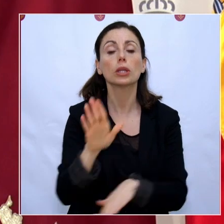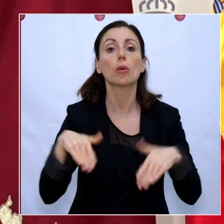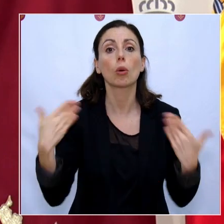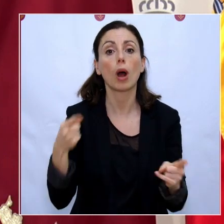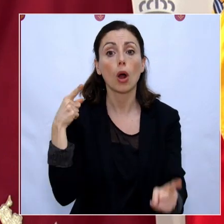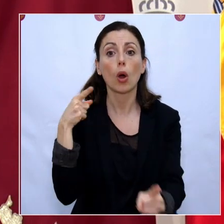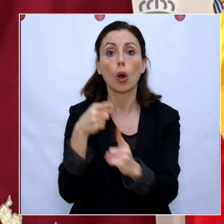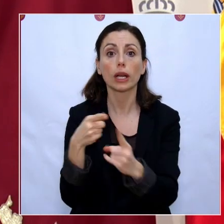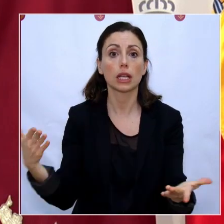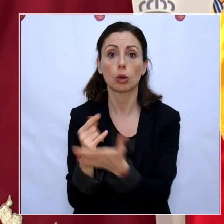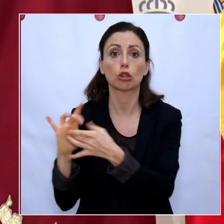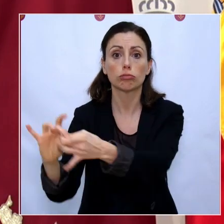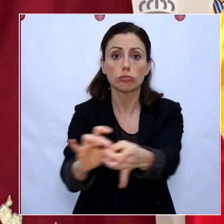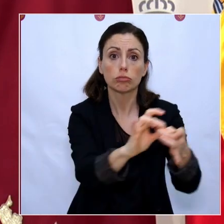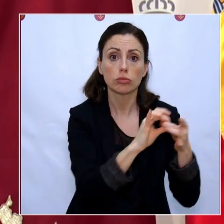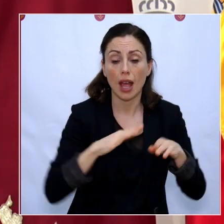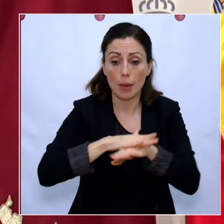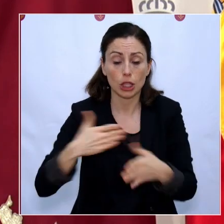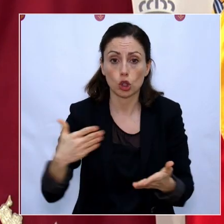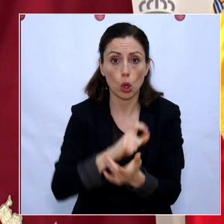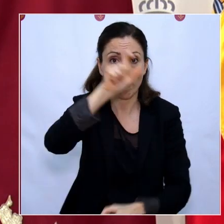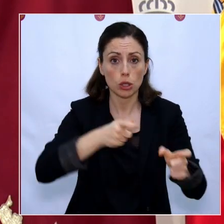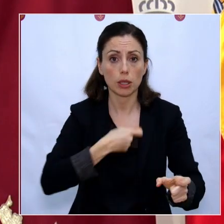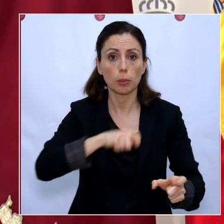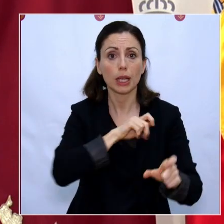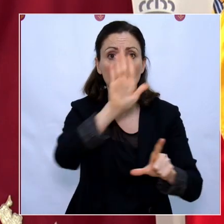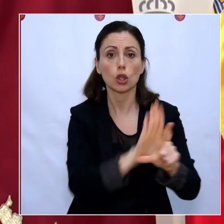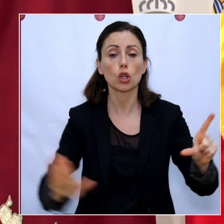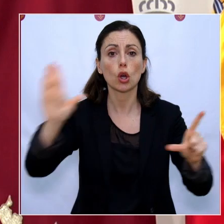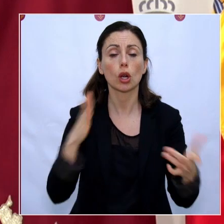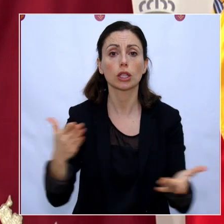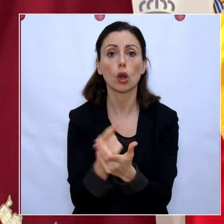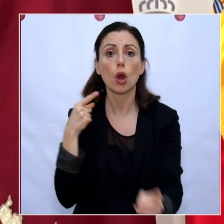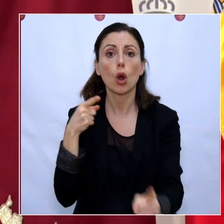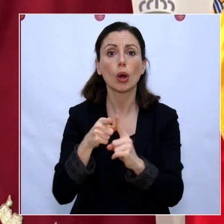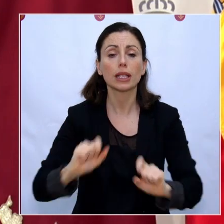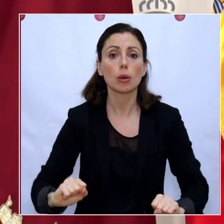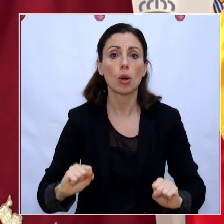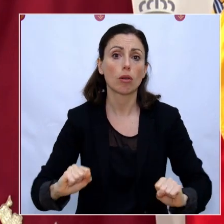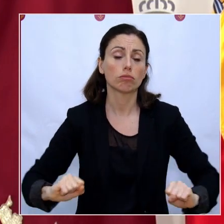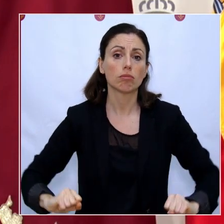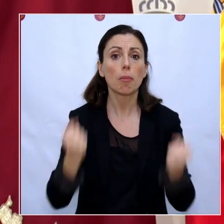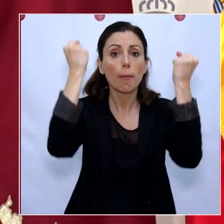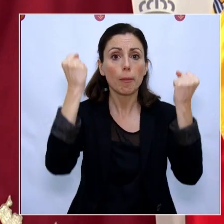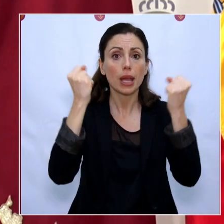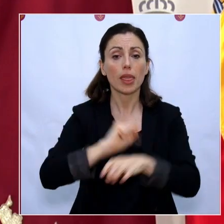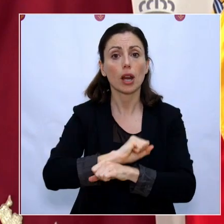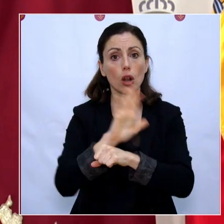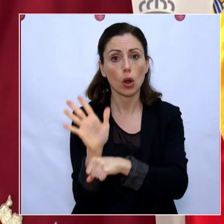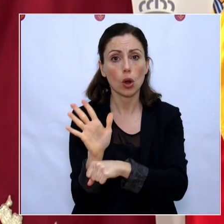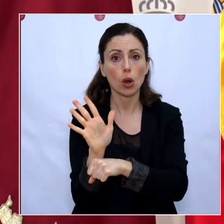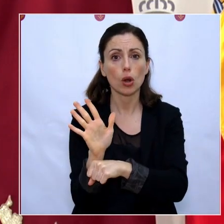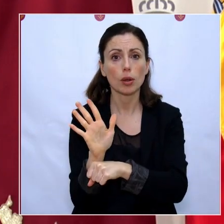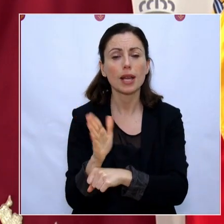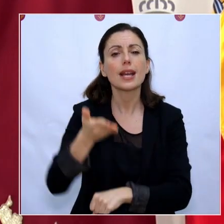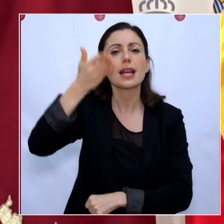común, no solo de las Administraciones, sino de todos los españoles, ese objetivo de vencer al COVID-19, falta